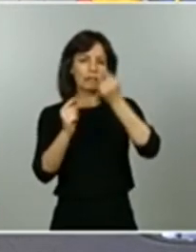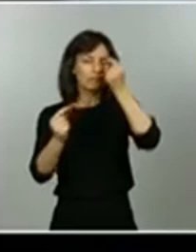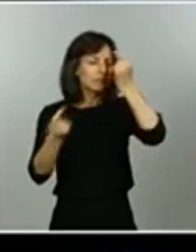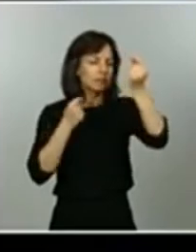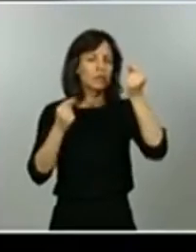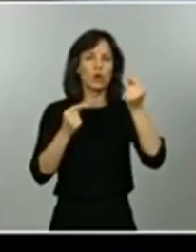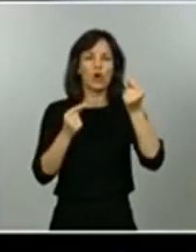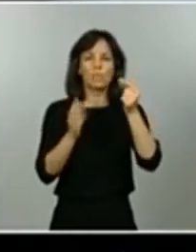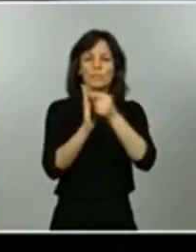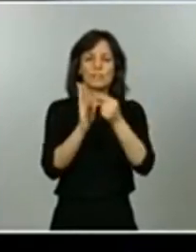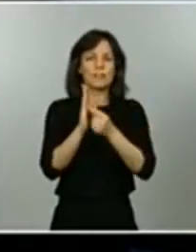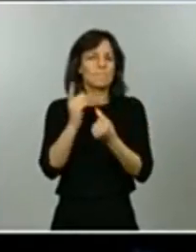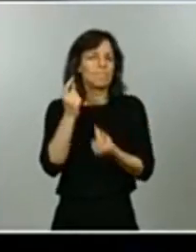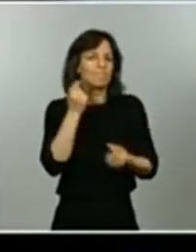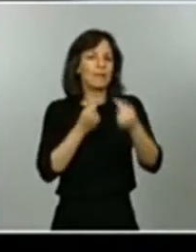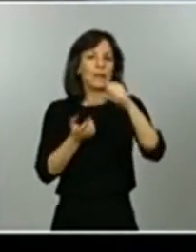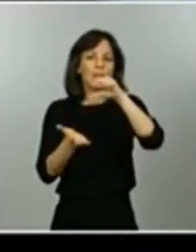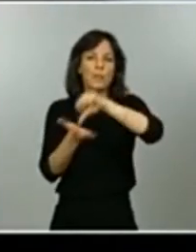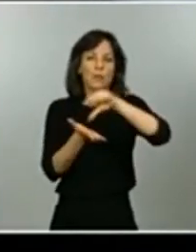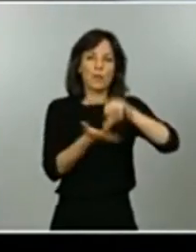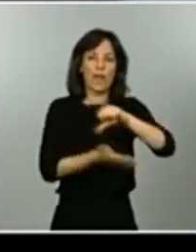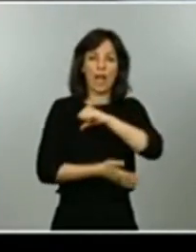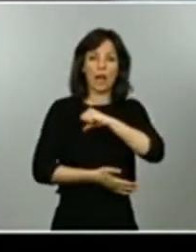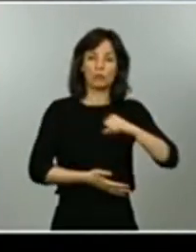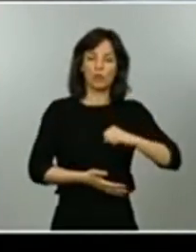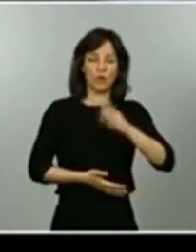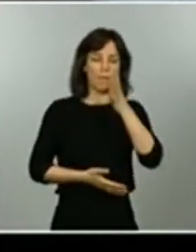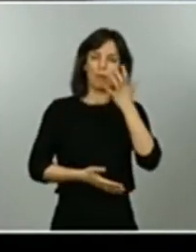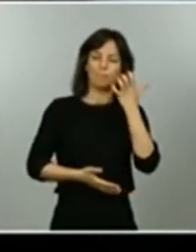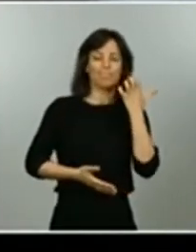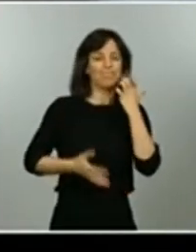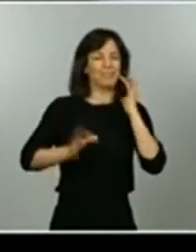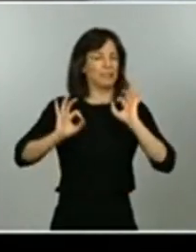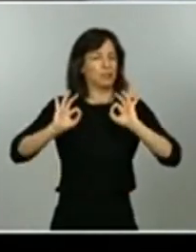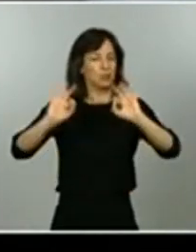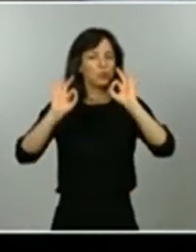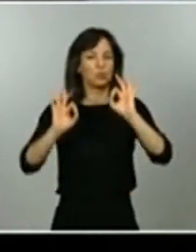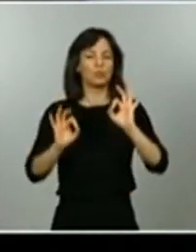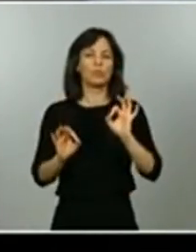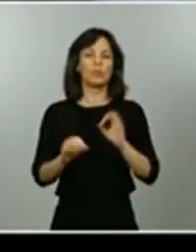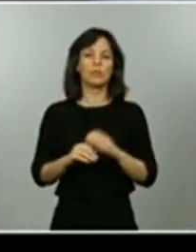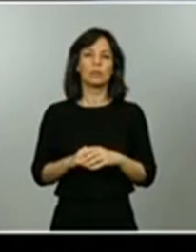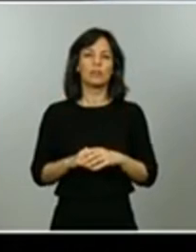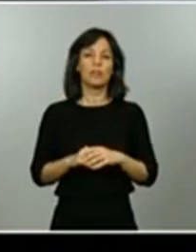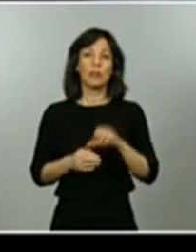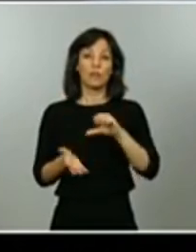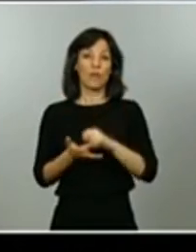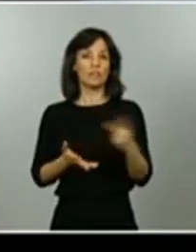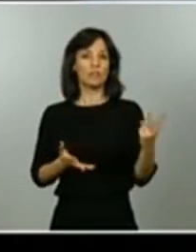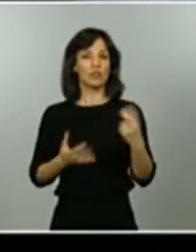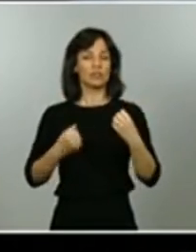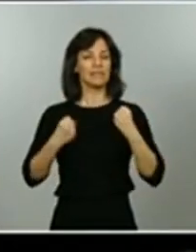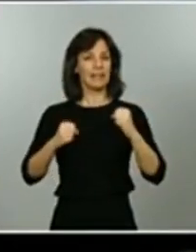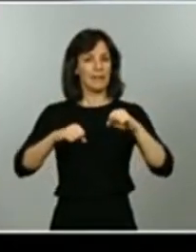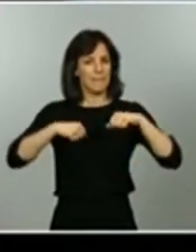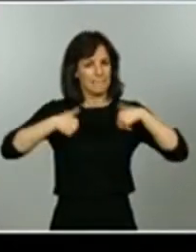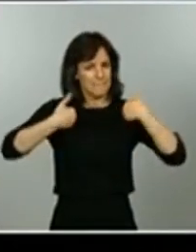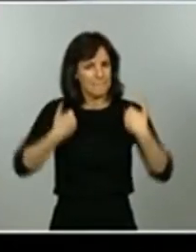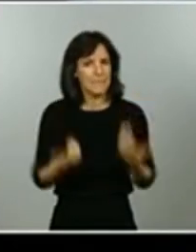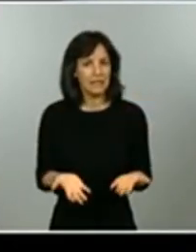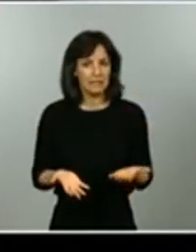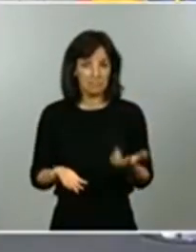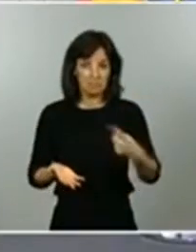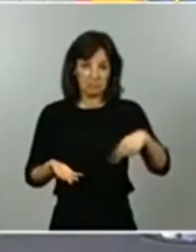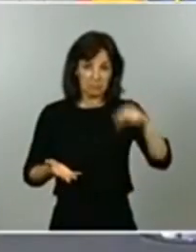territorios muy singulares y si se han planteado reforzar la sanidad en las dos ciudades las rurales muy sagis luego otra